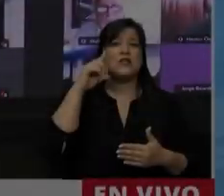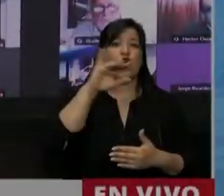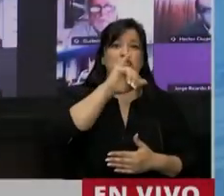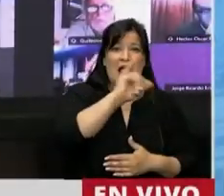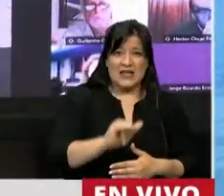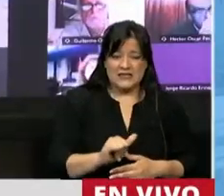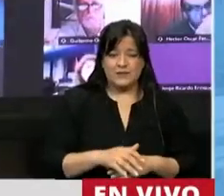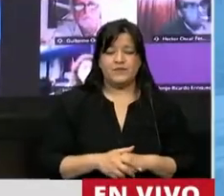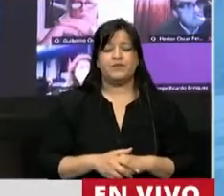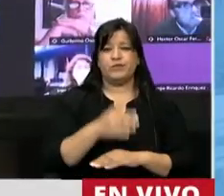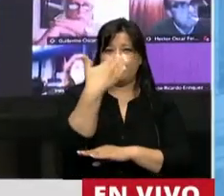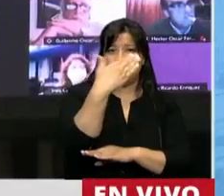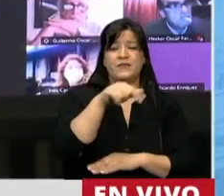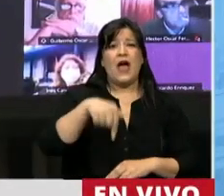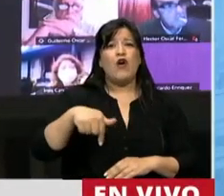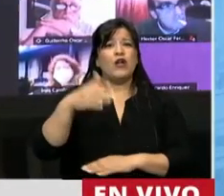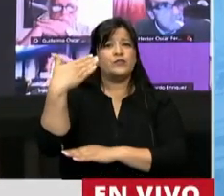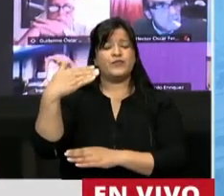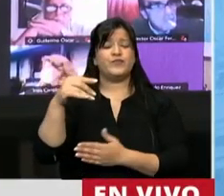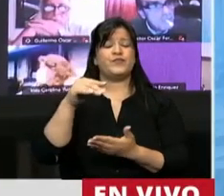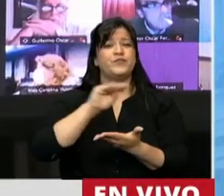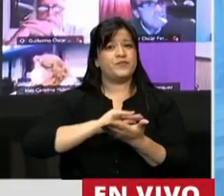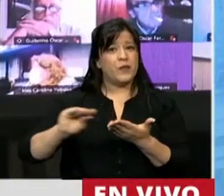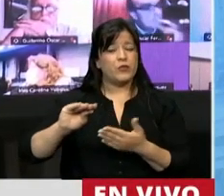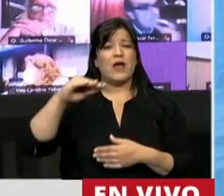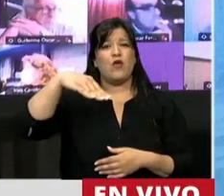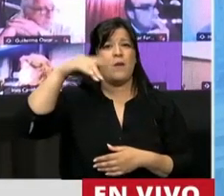En el uso de la palabra, el diputado Gustavo Mena.